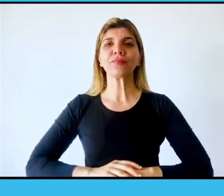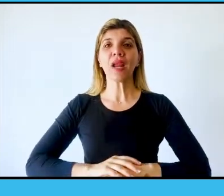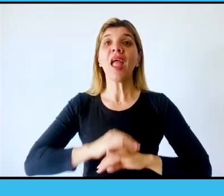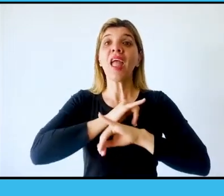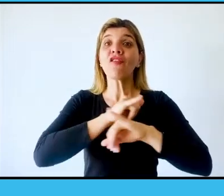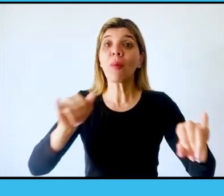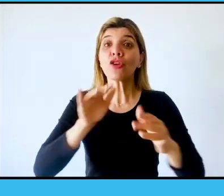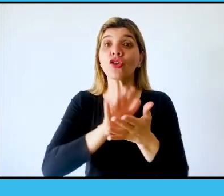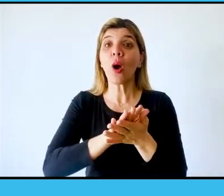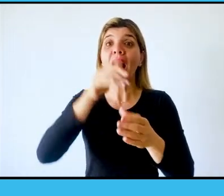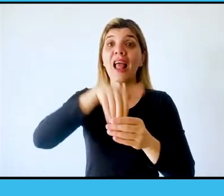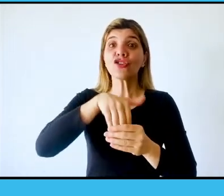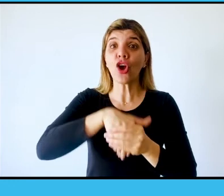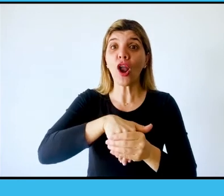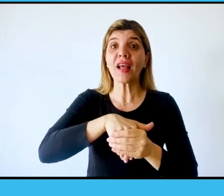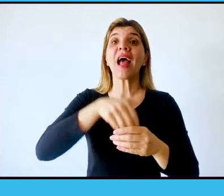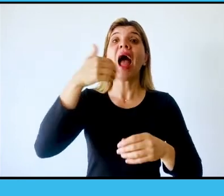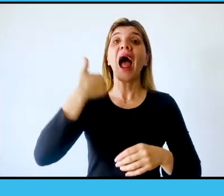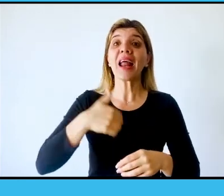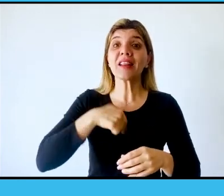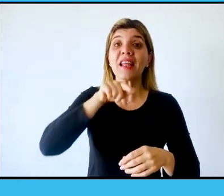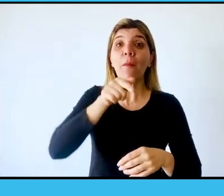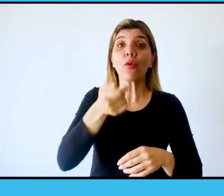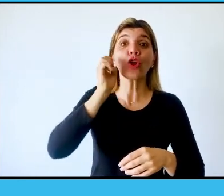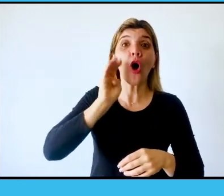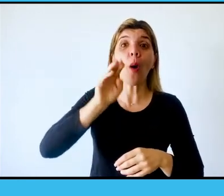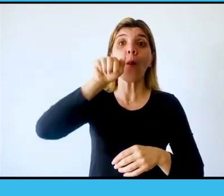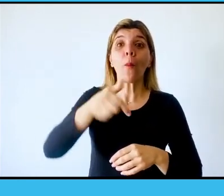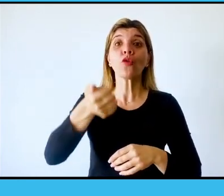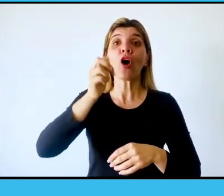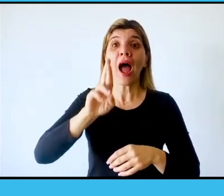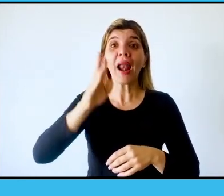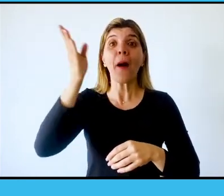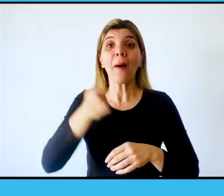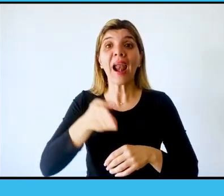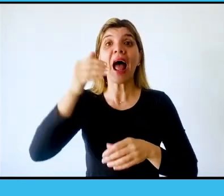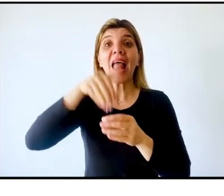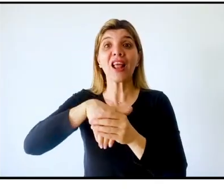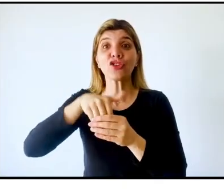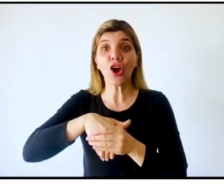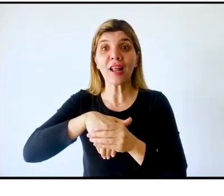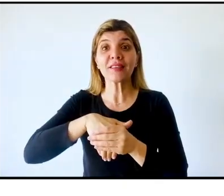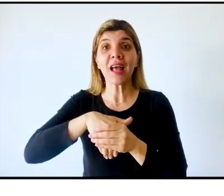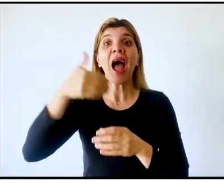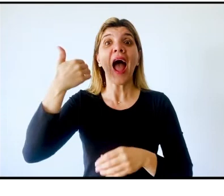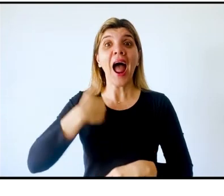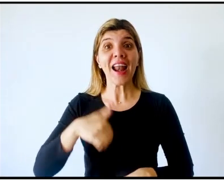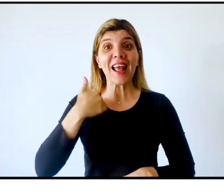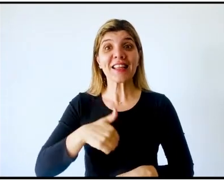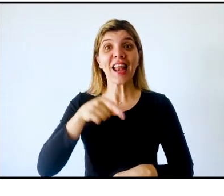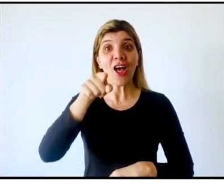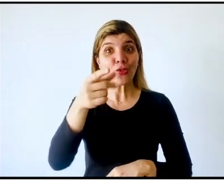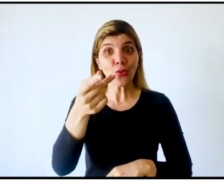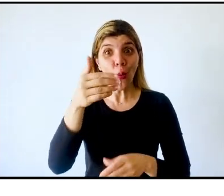sobre las elecciones ingresando en www.argentina.gov.ar barra elecciones. En Argentina, tu